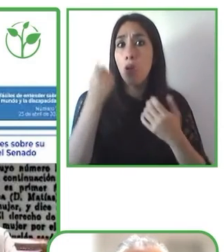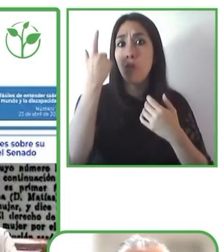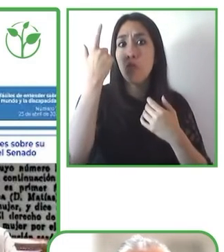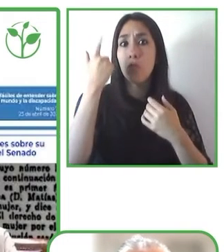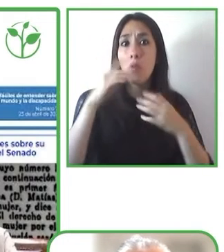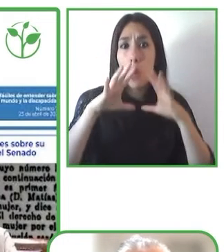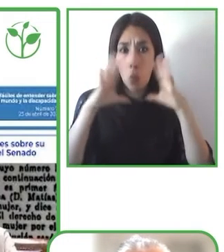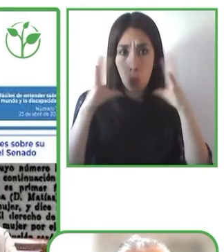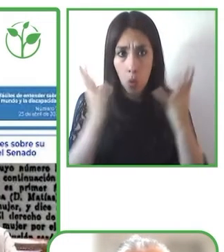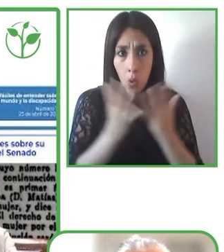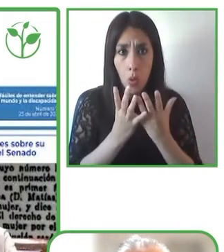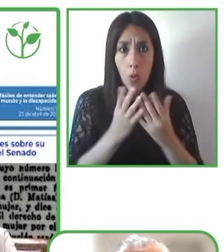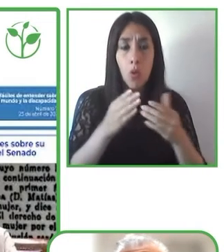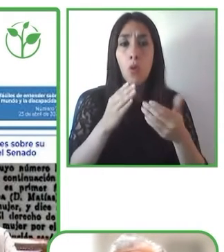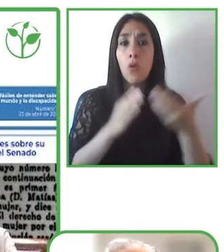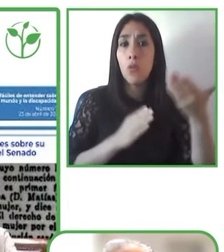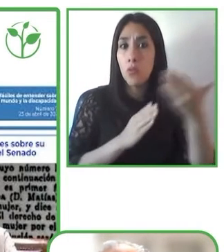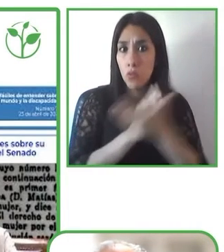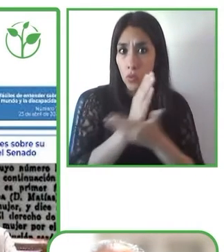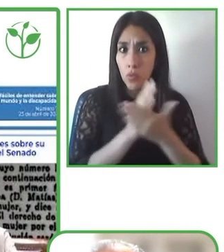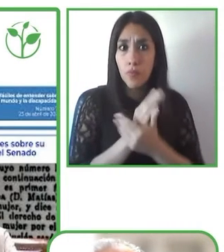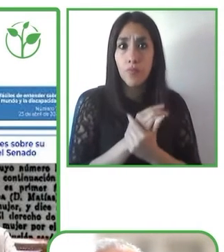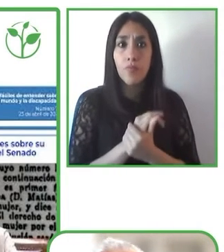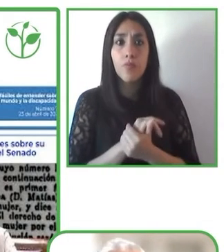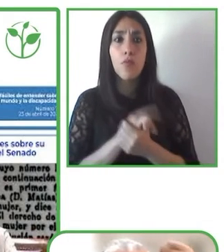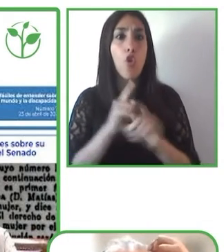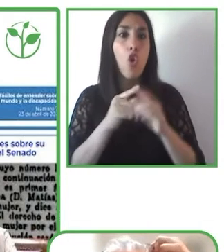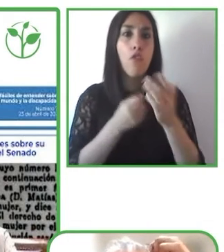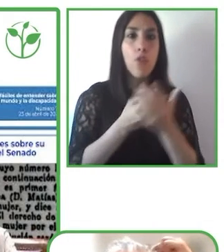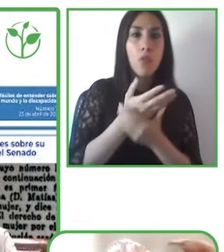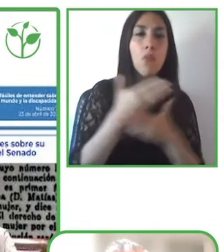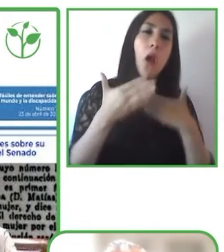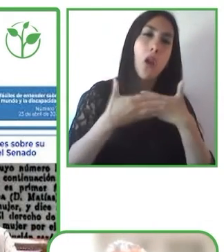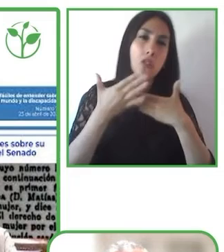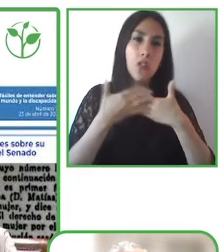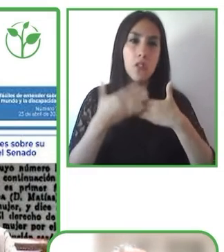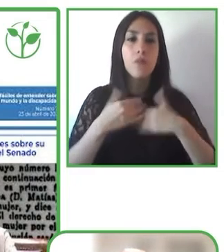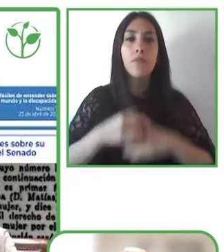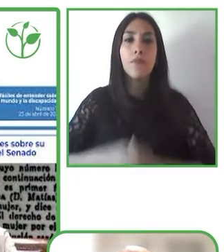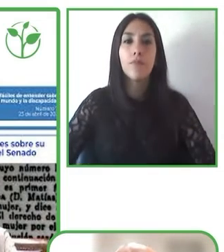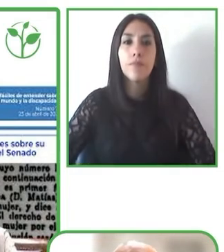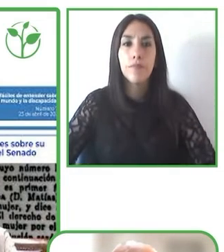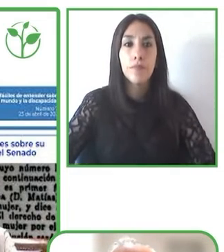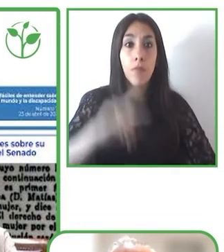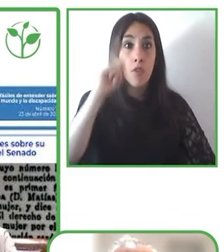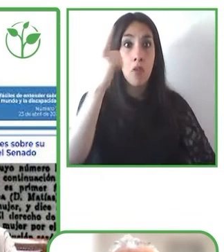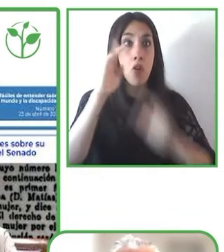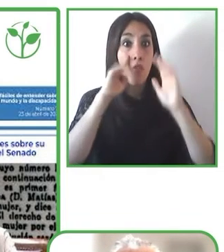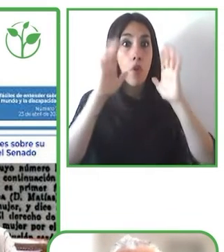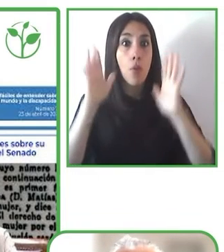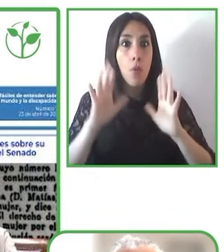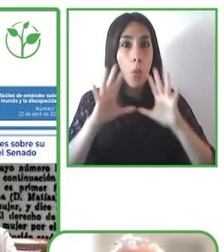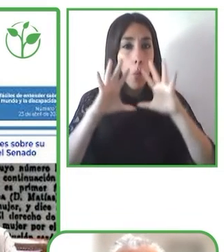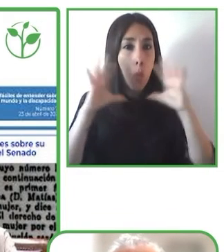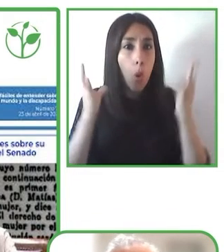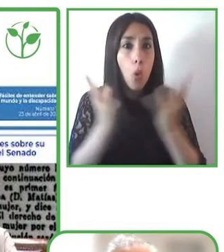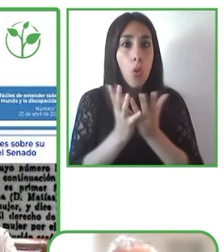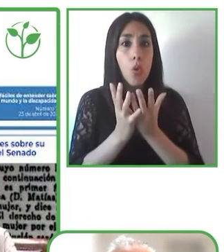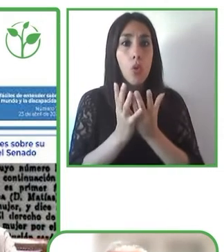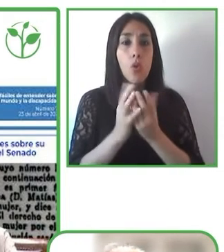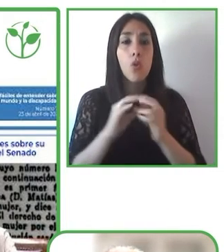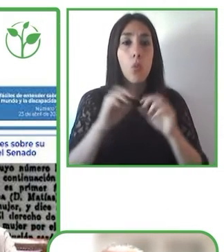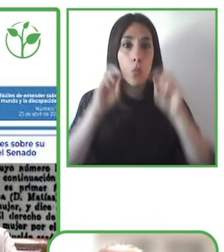manera más facilitada. En primer lugar quería hablaros de Planeta Fácil Web. Todas las mañanas salimos